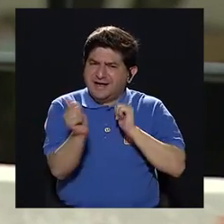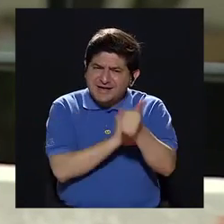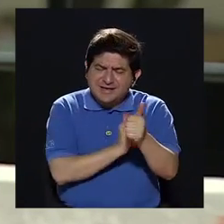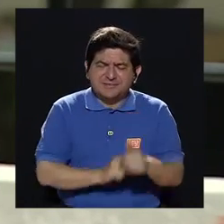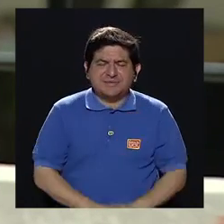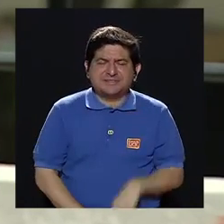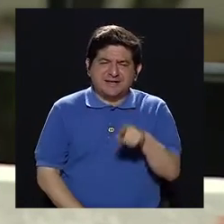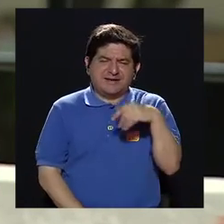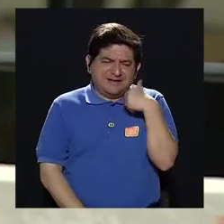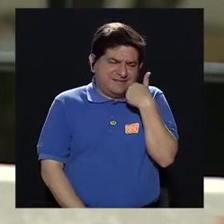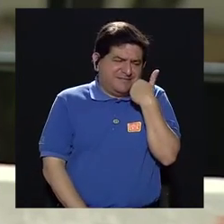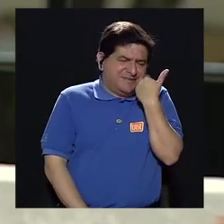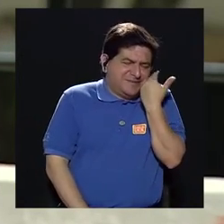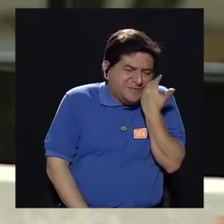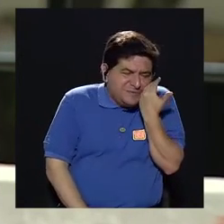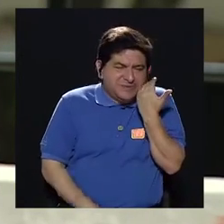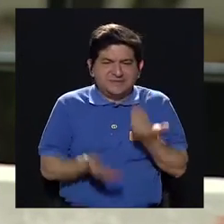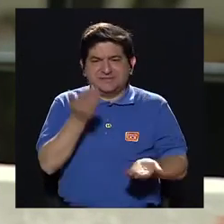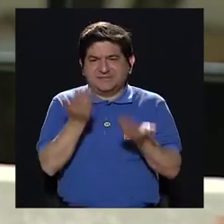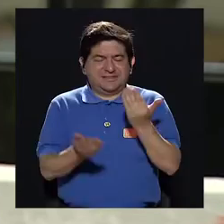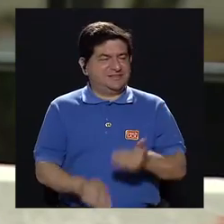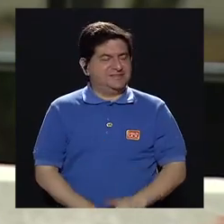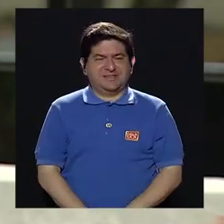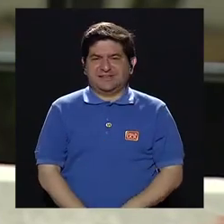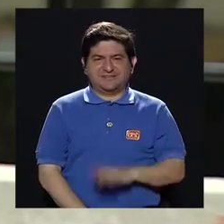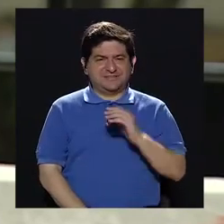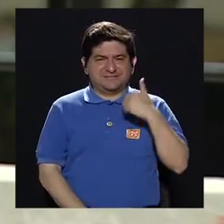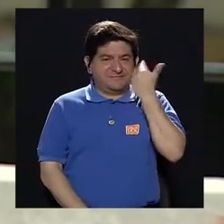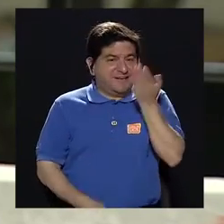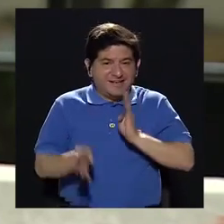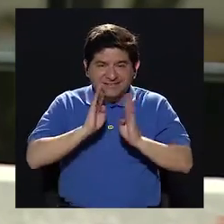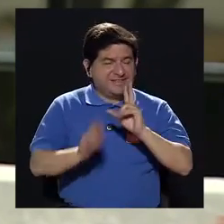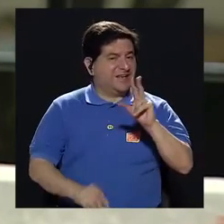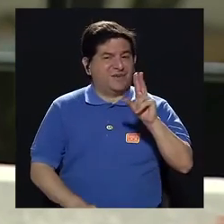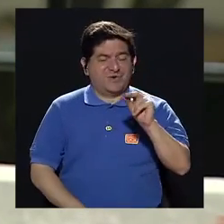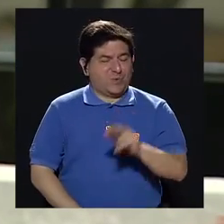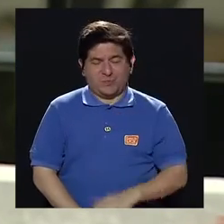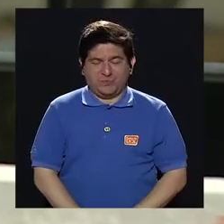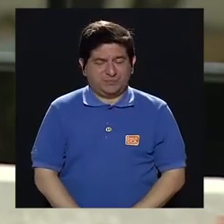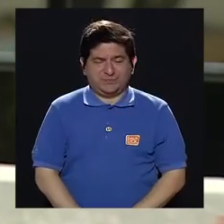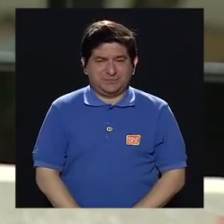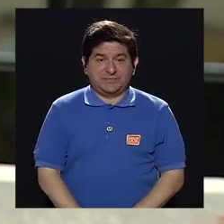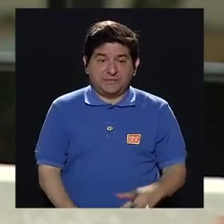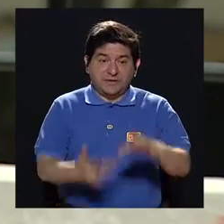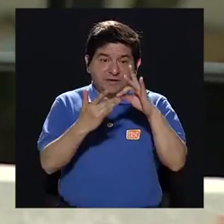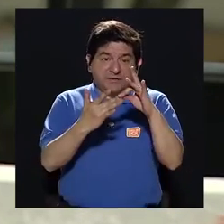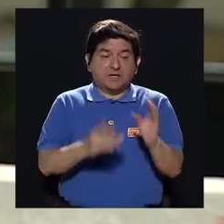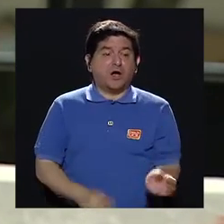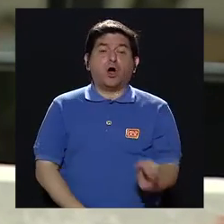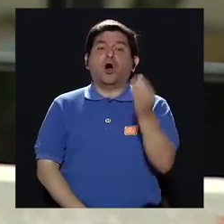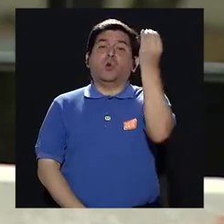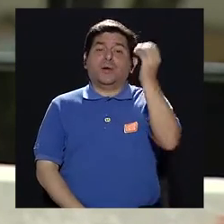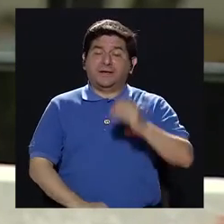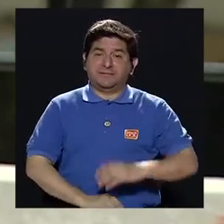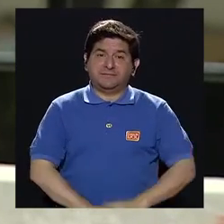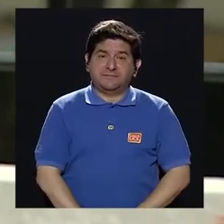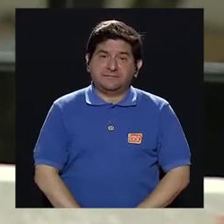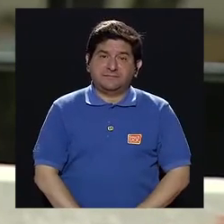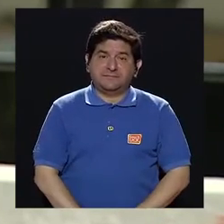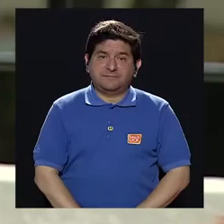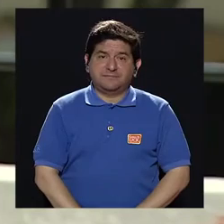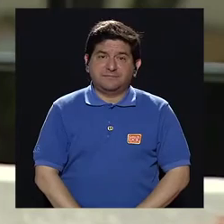la parte de la pena, ¿verdad? De la vergüenza, porque no es fácil hablar de ello, sobre todo cuando son muy jóvenes.